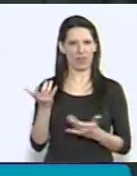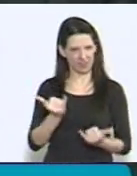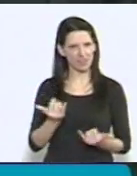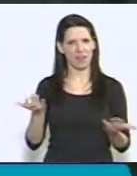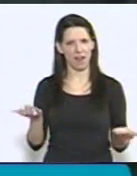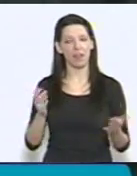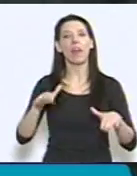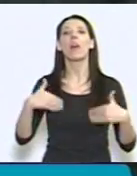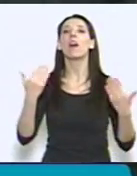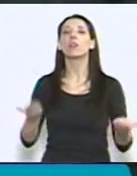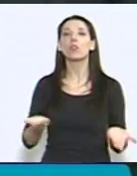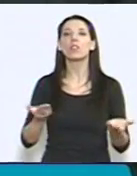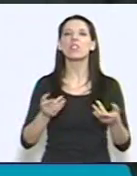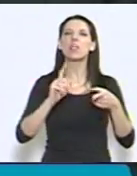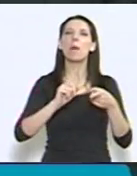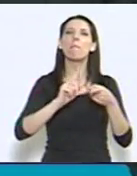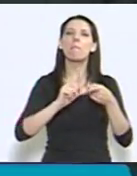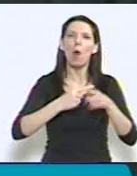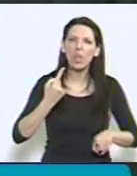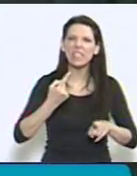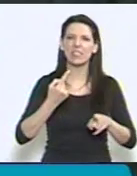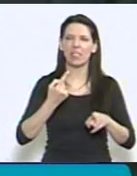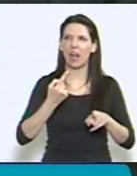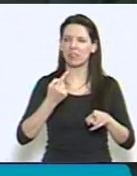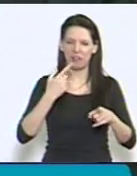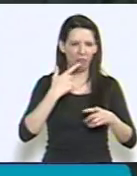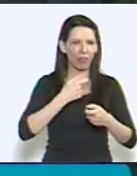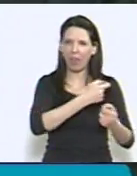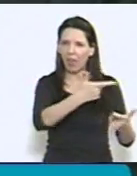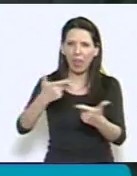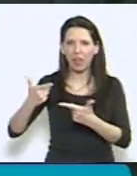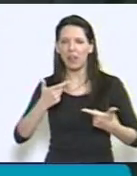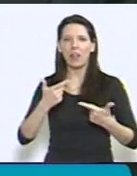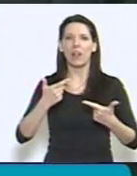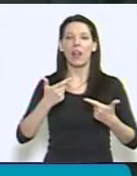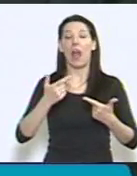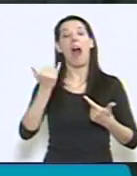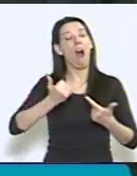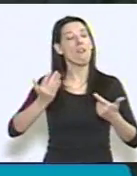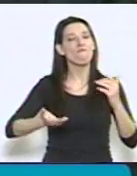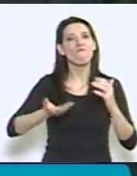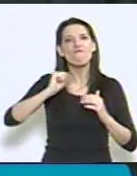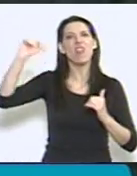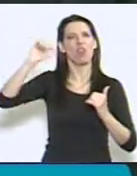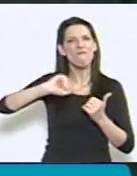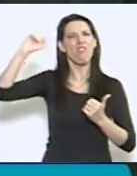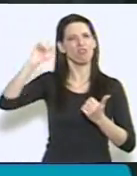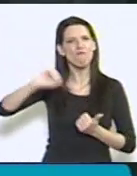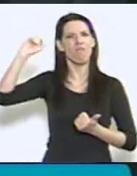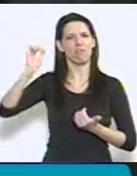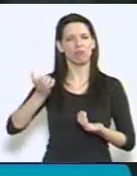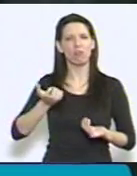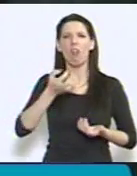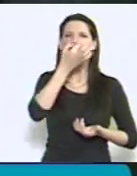política de transferencia de ingresos suficiente con niveles de inflación como los que tenemos de un